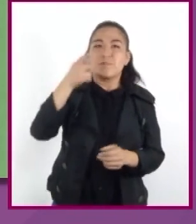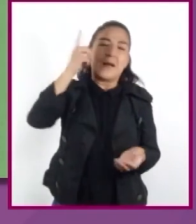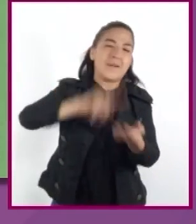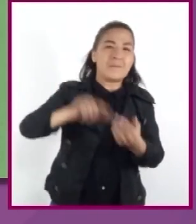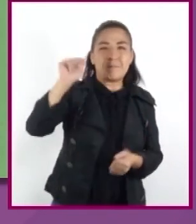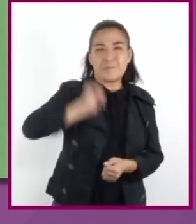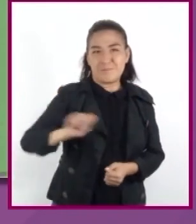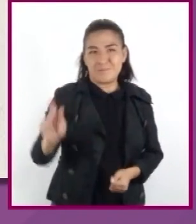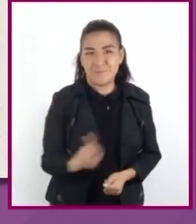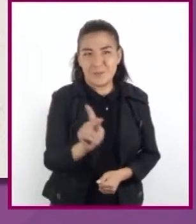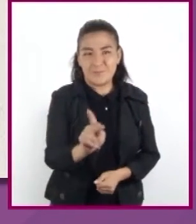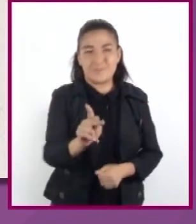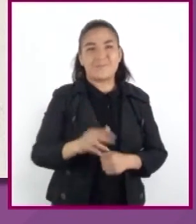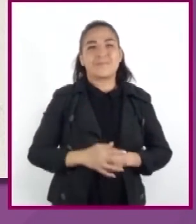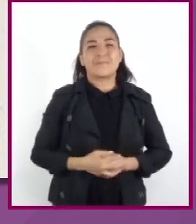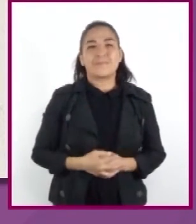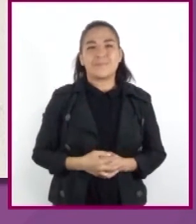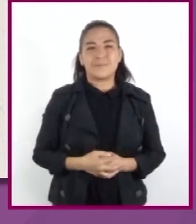antiguos.